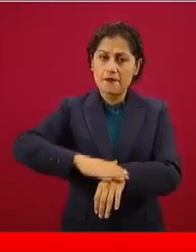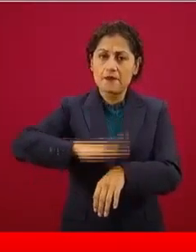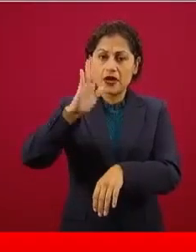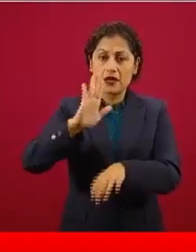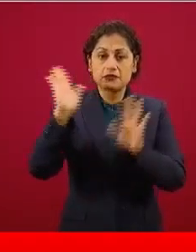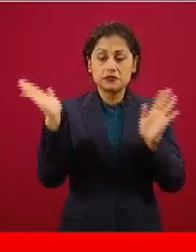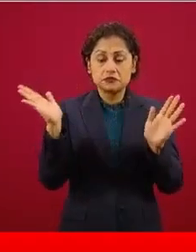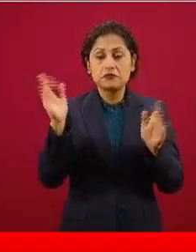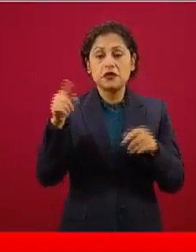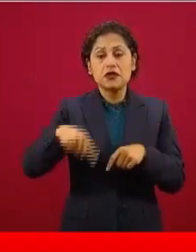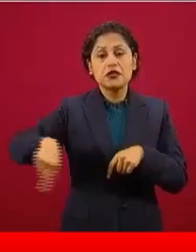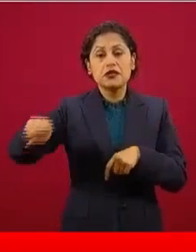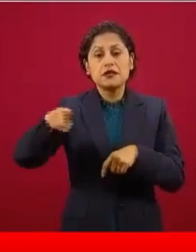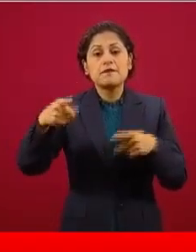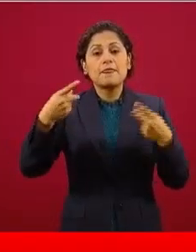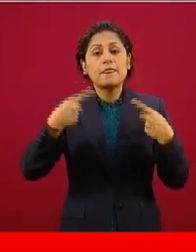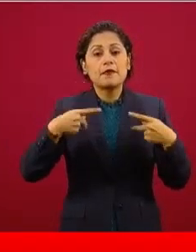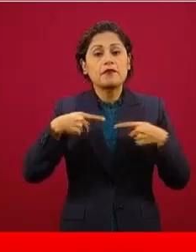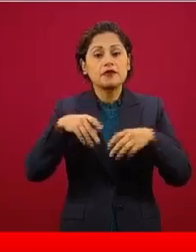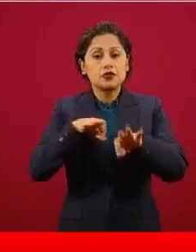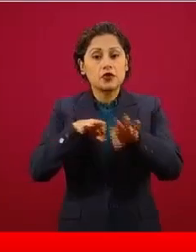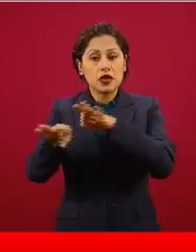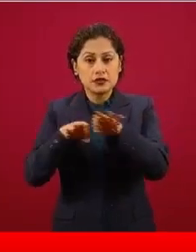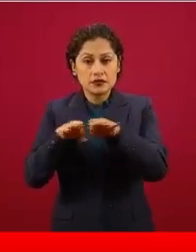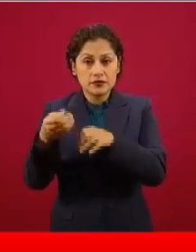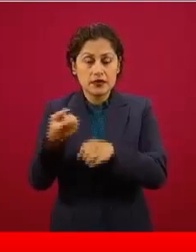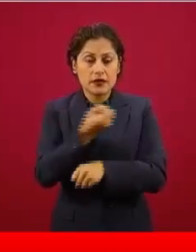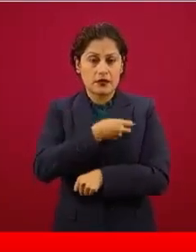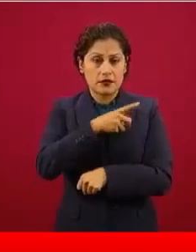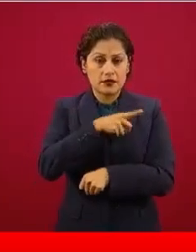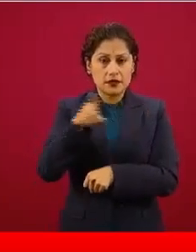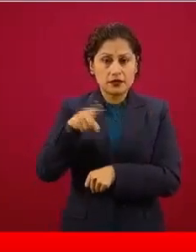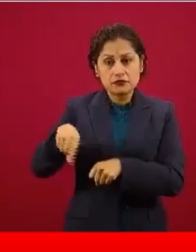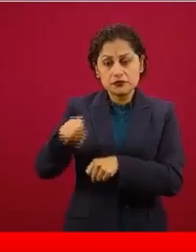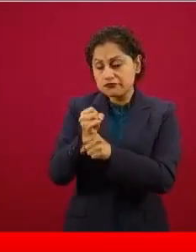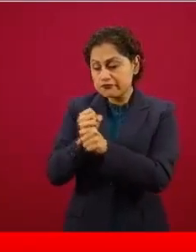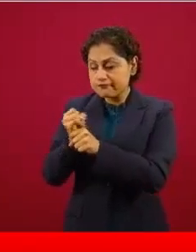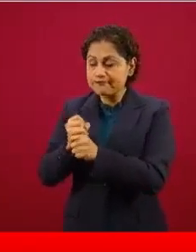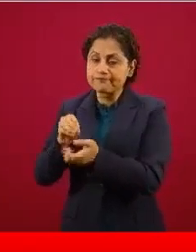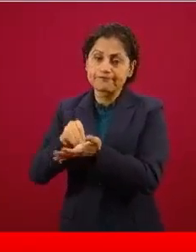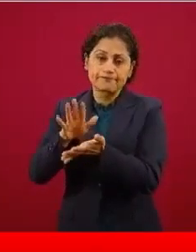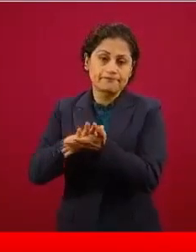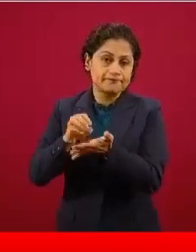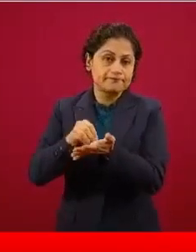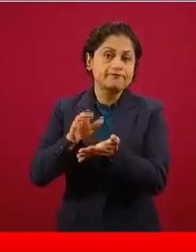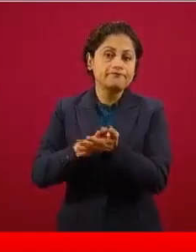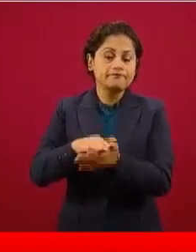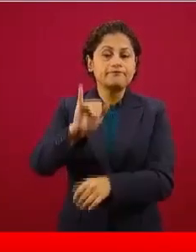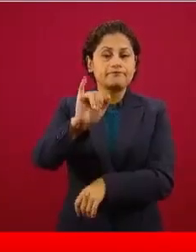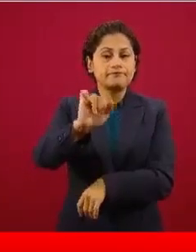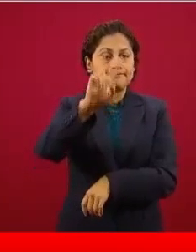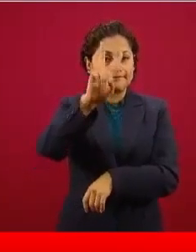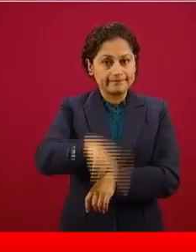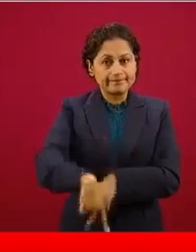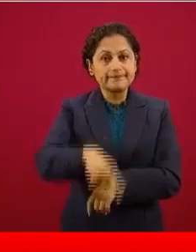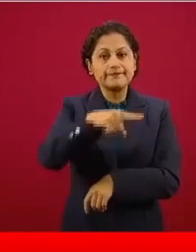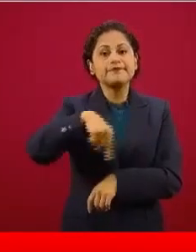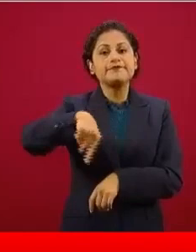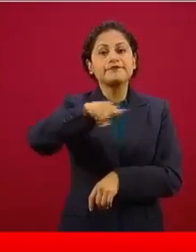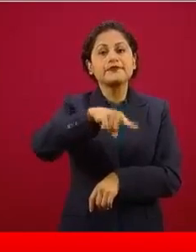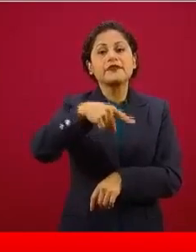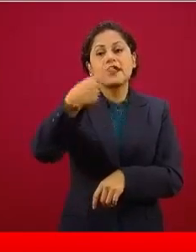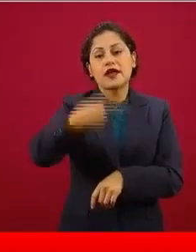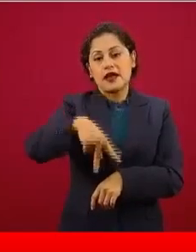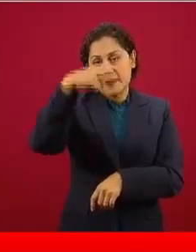de la salud pública lo ha documentado extensamente y ha identificado su relación directa con la mala